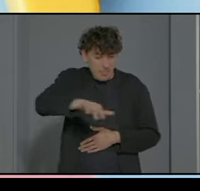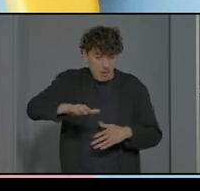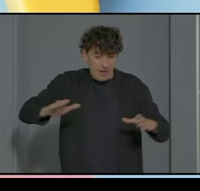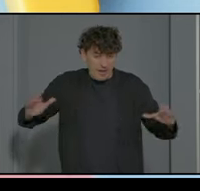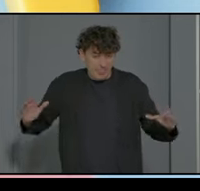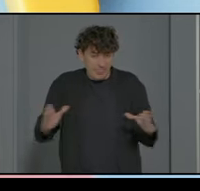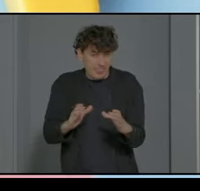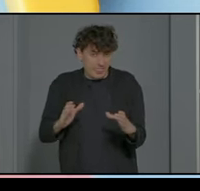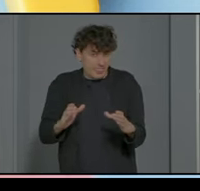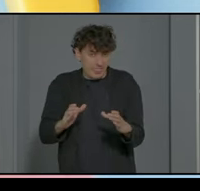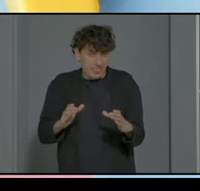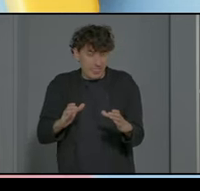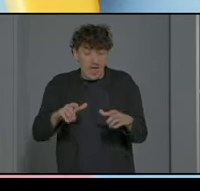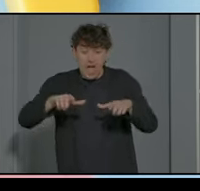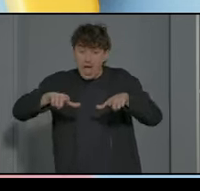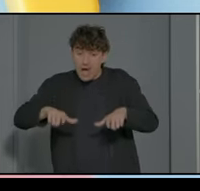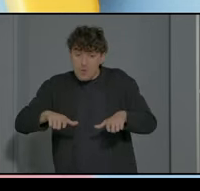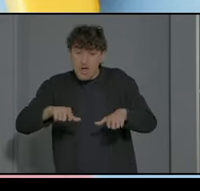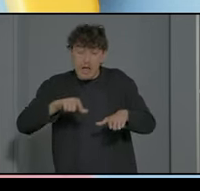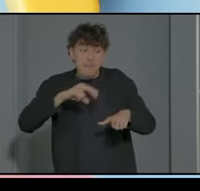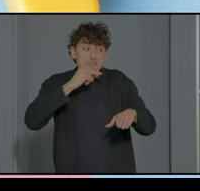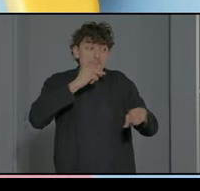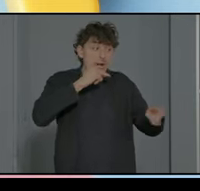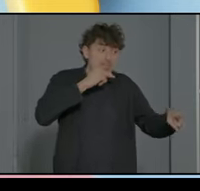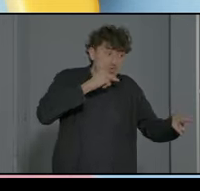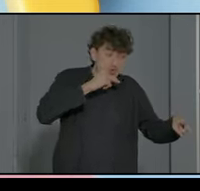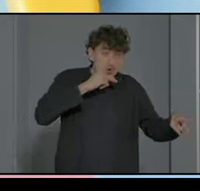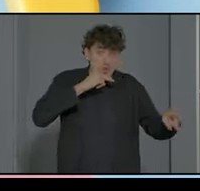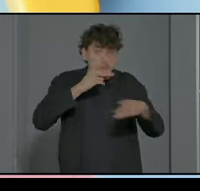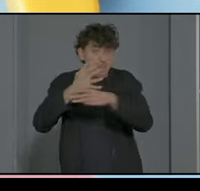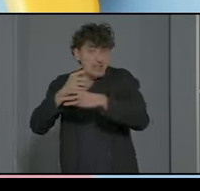tu aula el baño y el patio poco y el pasillo que te toca ¿no?